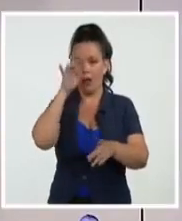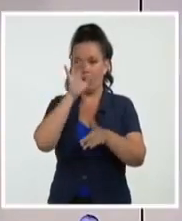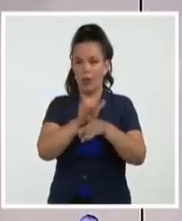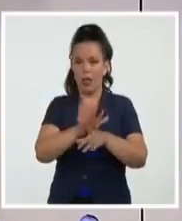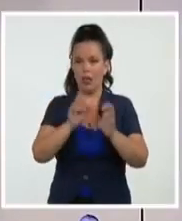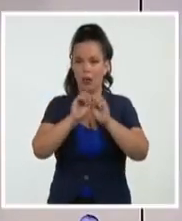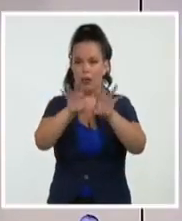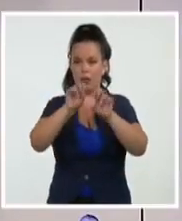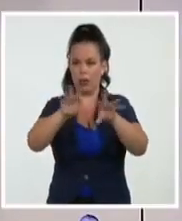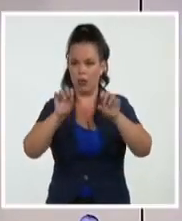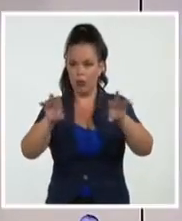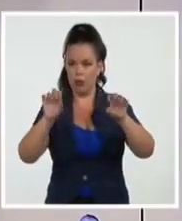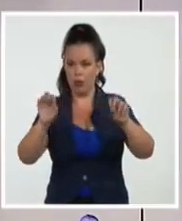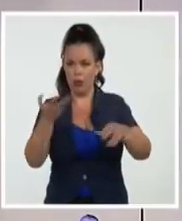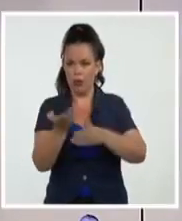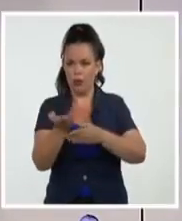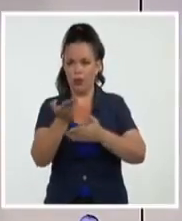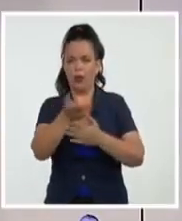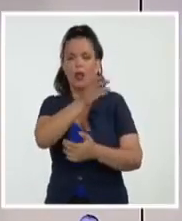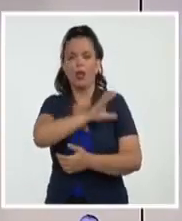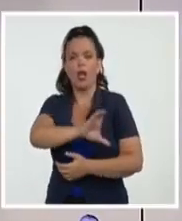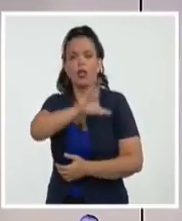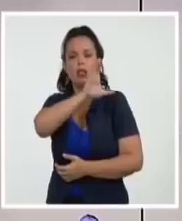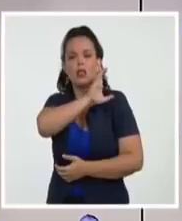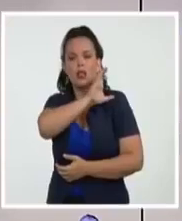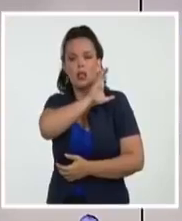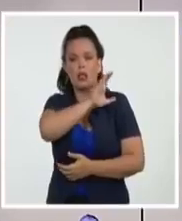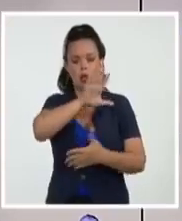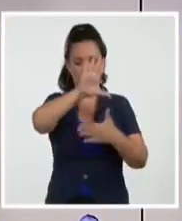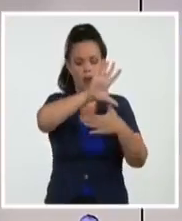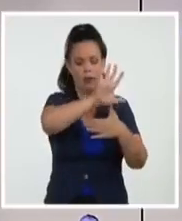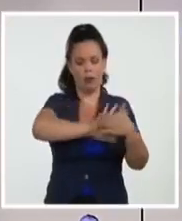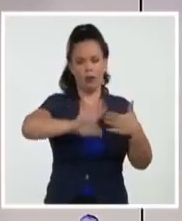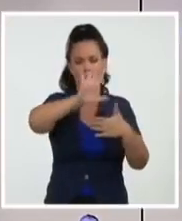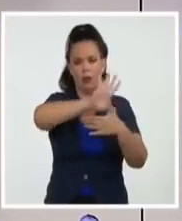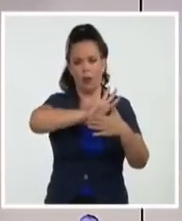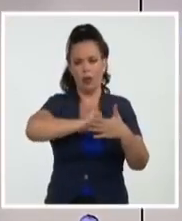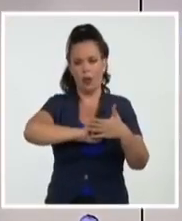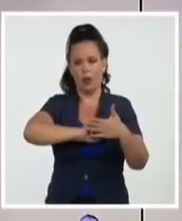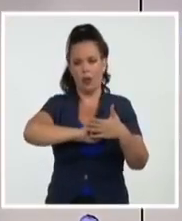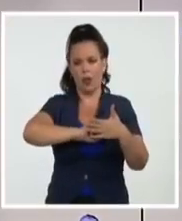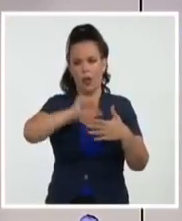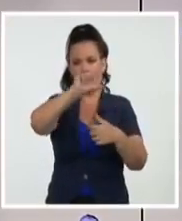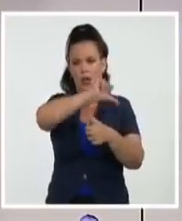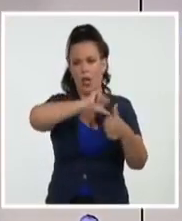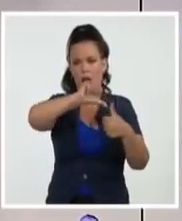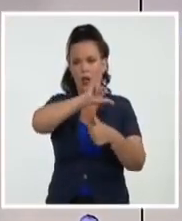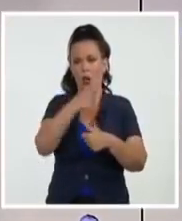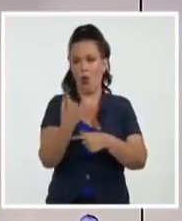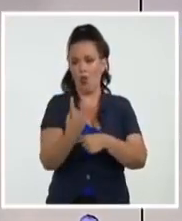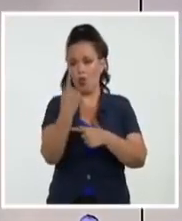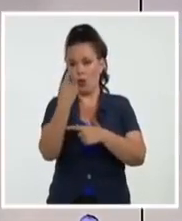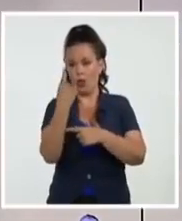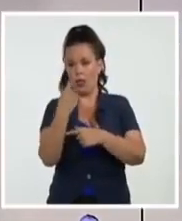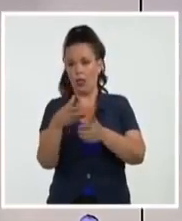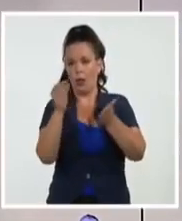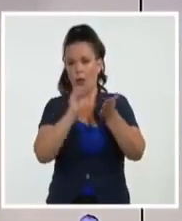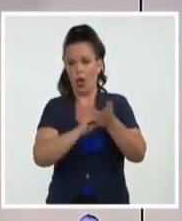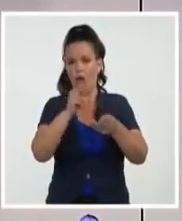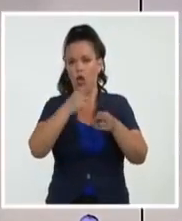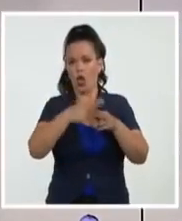cancillerías de Latinoamérica y el Caribe solo tuvieran que poner el nombre del país y listo, a publicar.